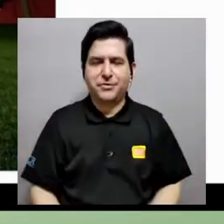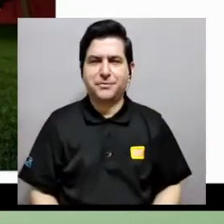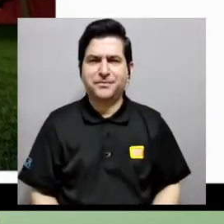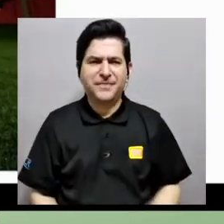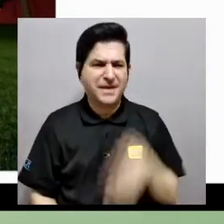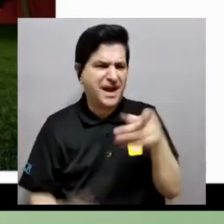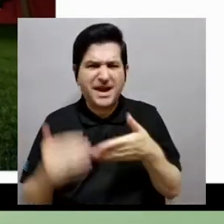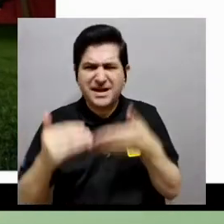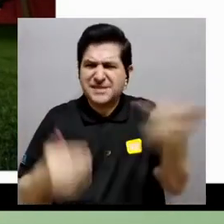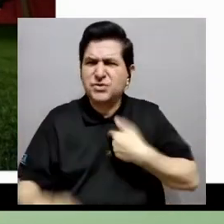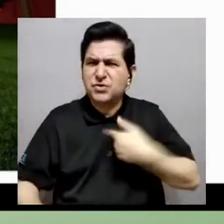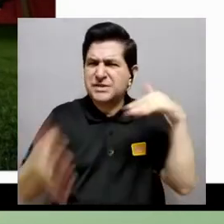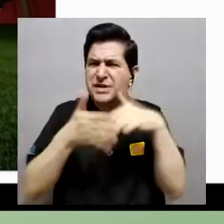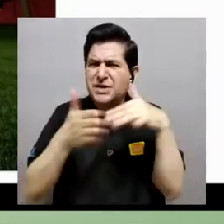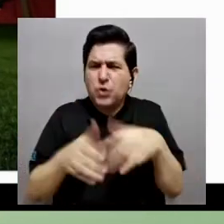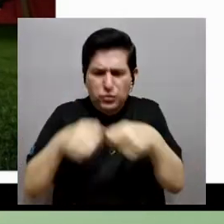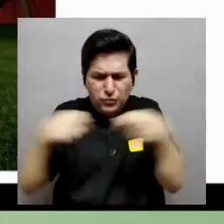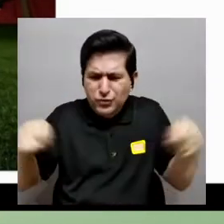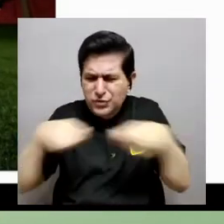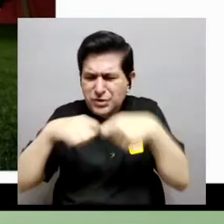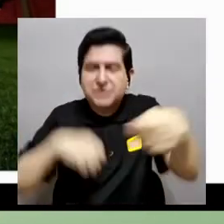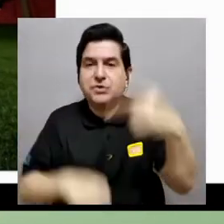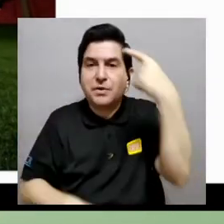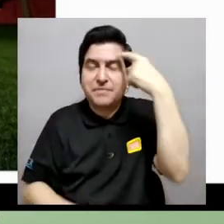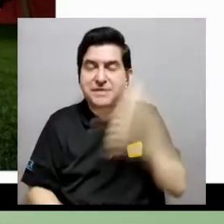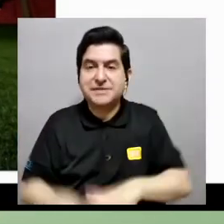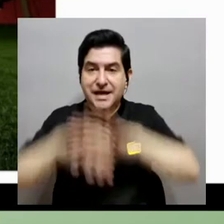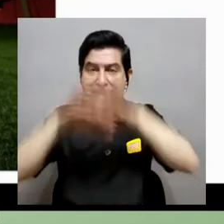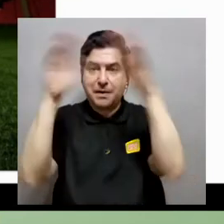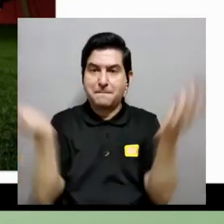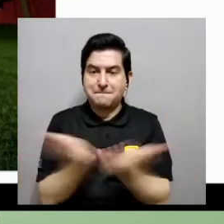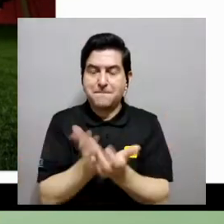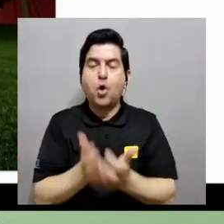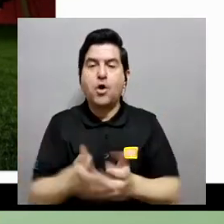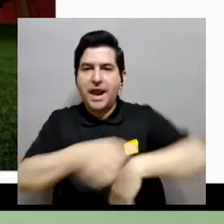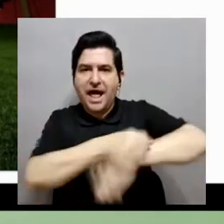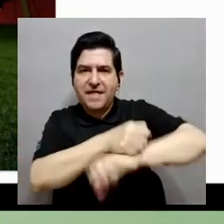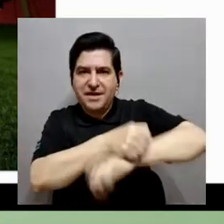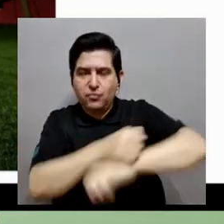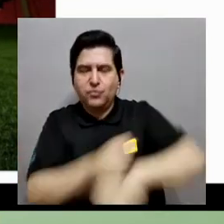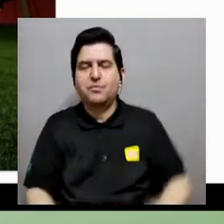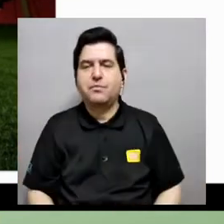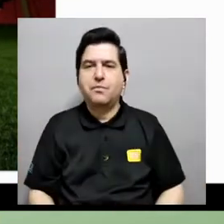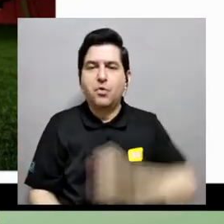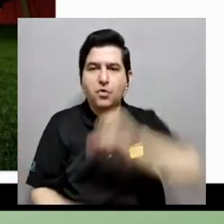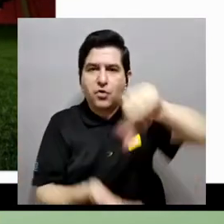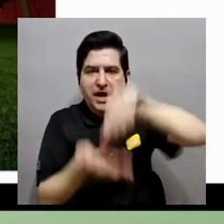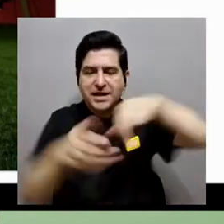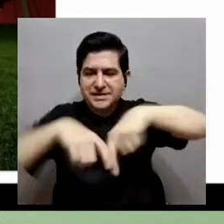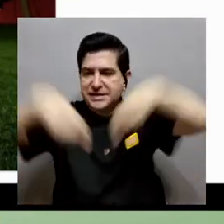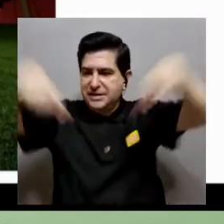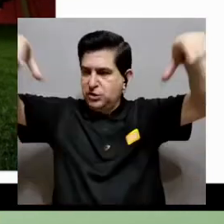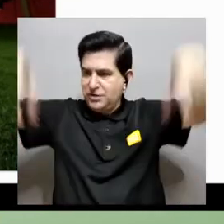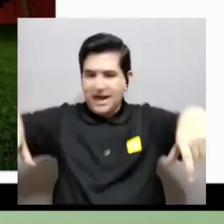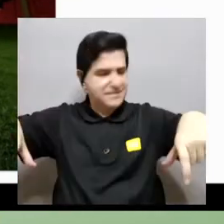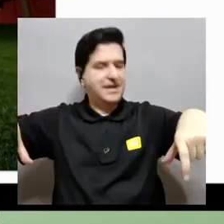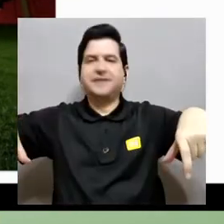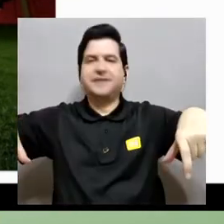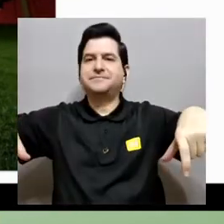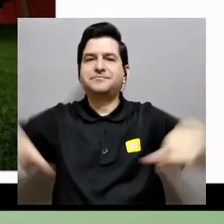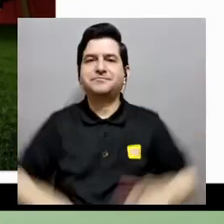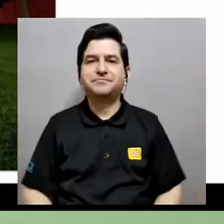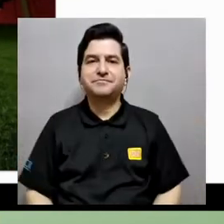tamaño son estas cosas que yo estudio? Imaginémonos una bola de fútbol, ¿verdad? En el centro de una plaza de un campo de fútbol.